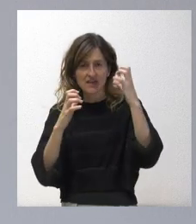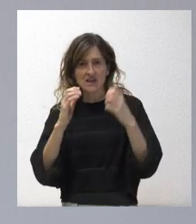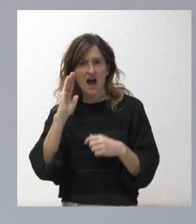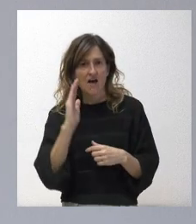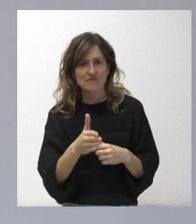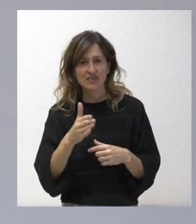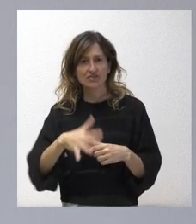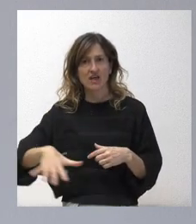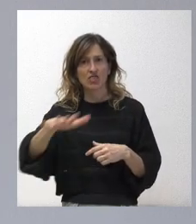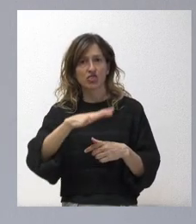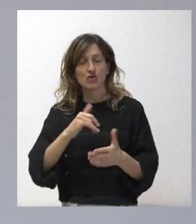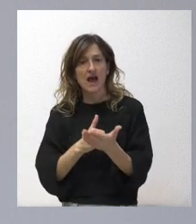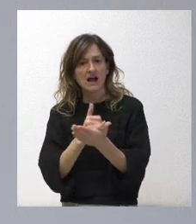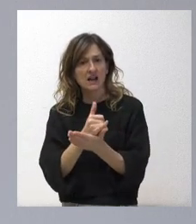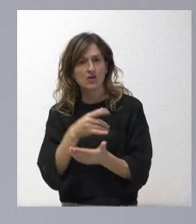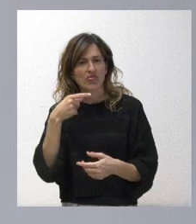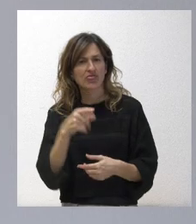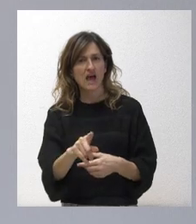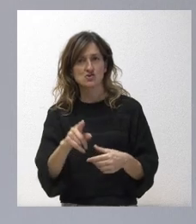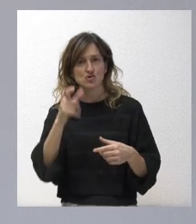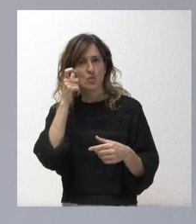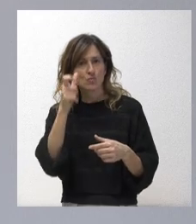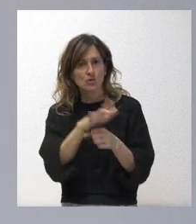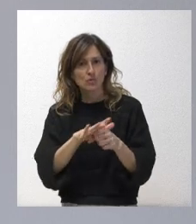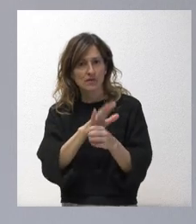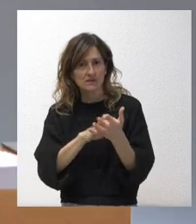explotaciones agrarias, un daño terrible al medio rural de Castilla y León.